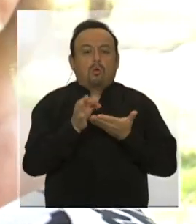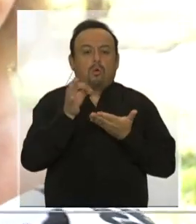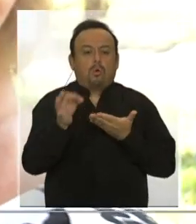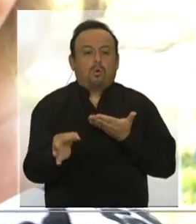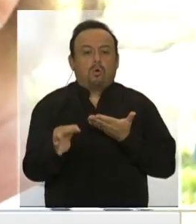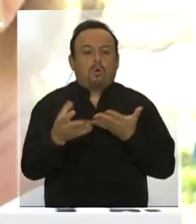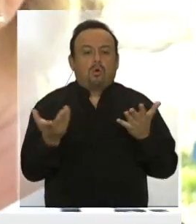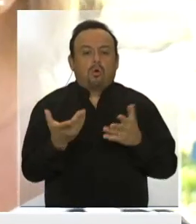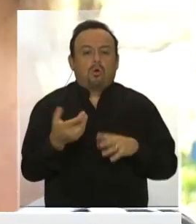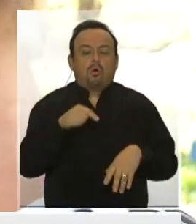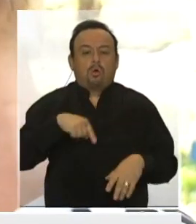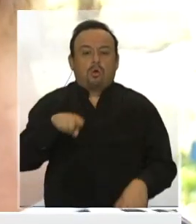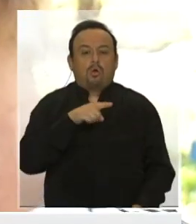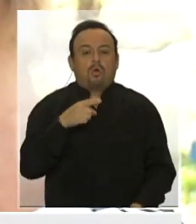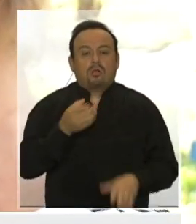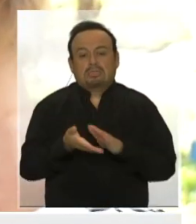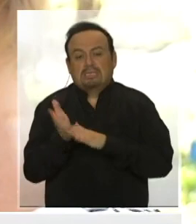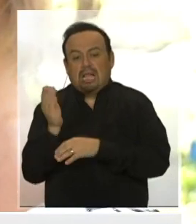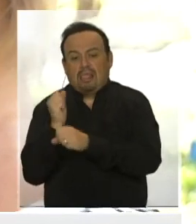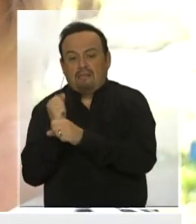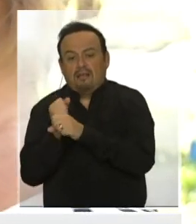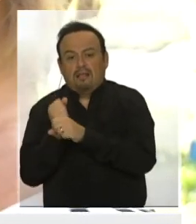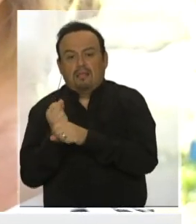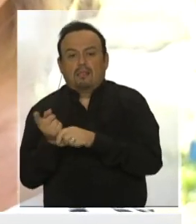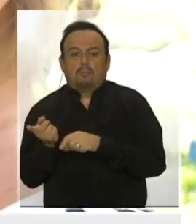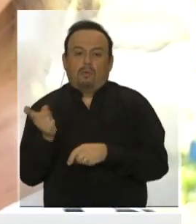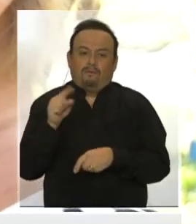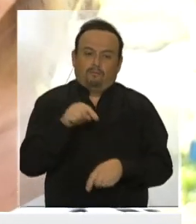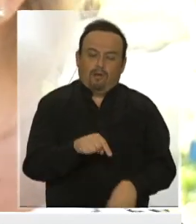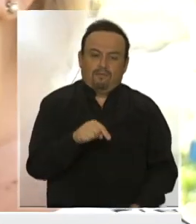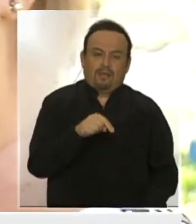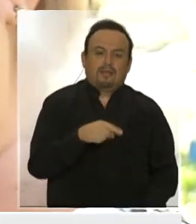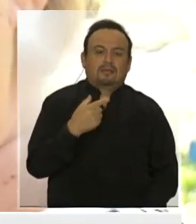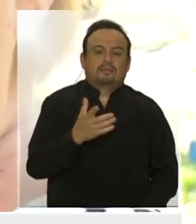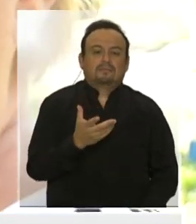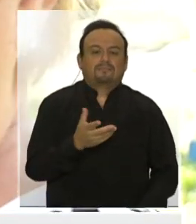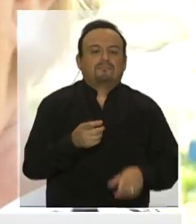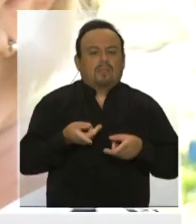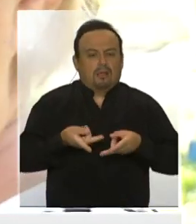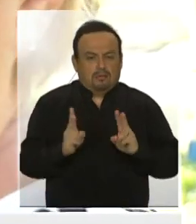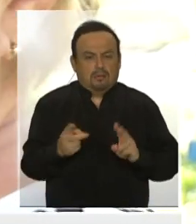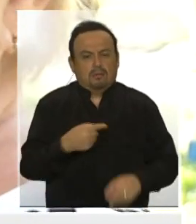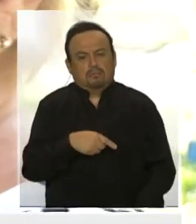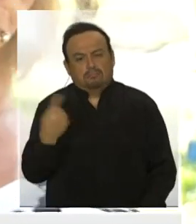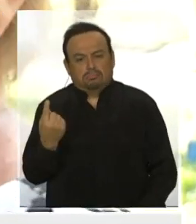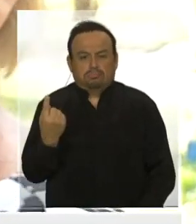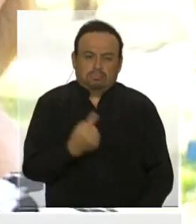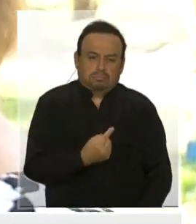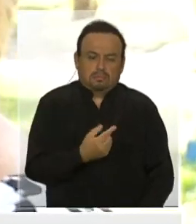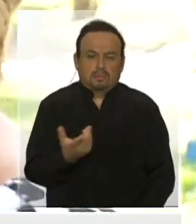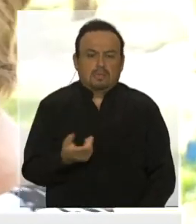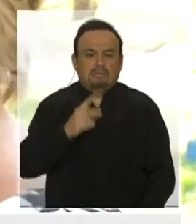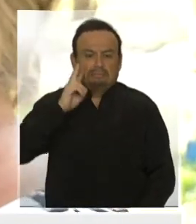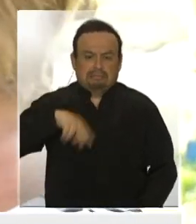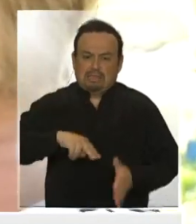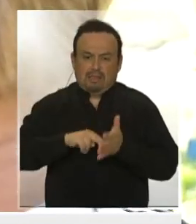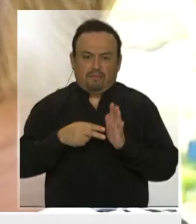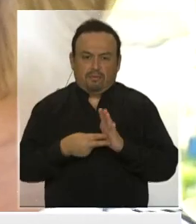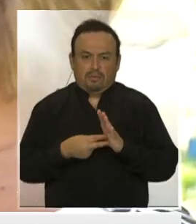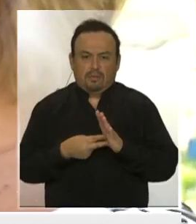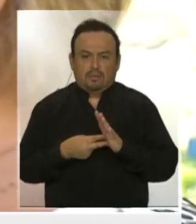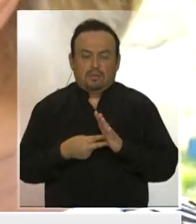dormitorio, la gente sale a trabajar y es necesario permitirle que salga y regrese sin dificultad.